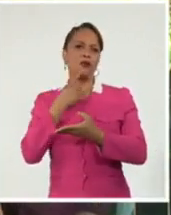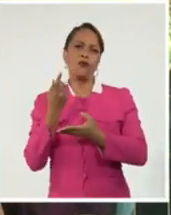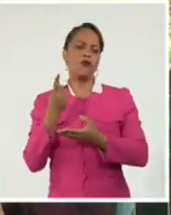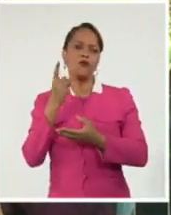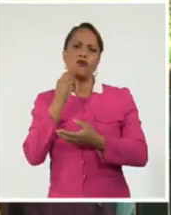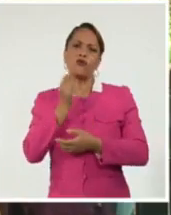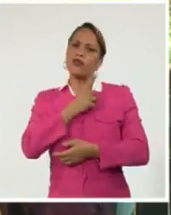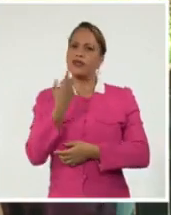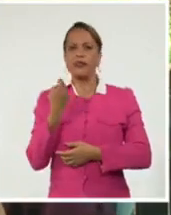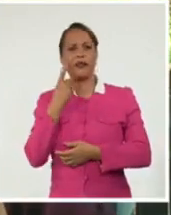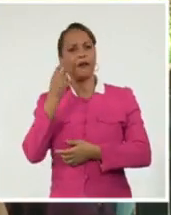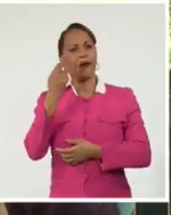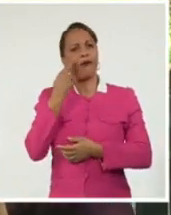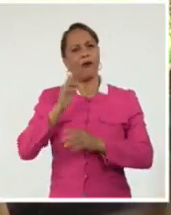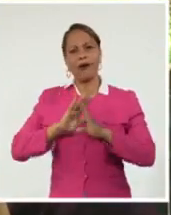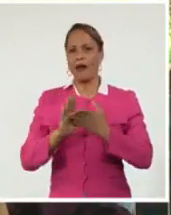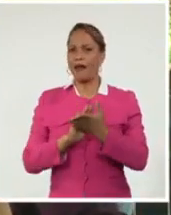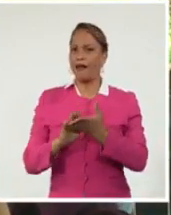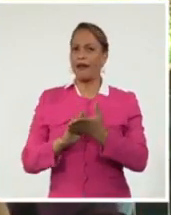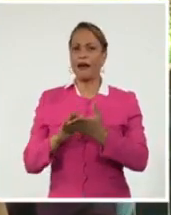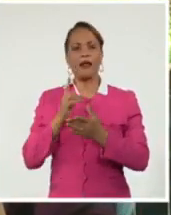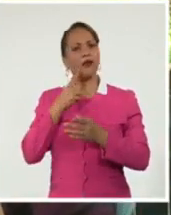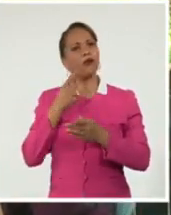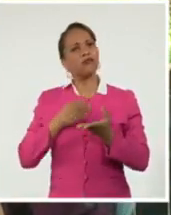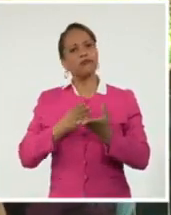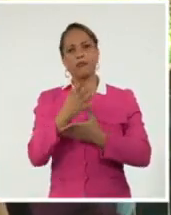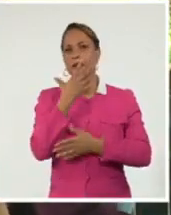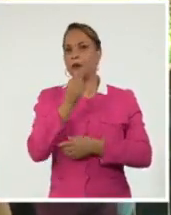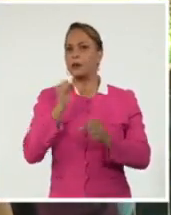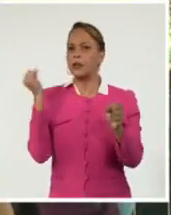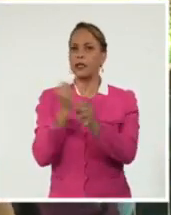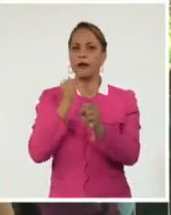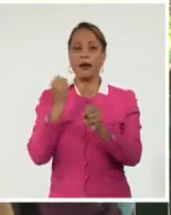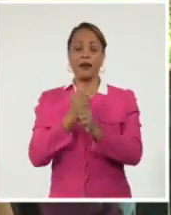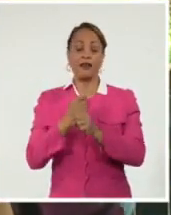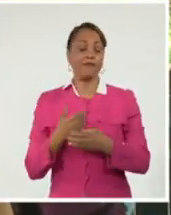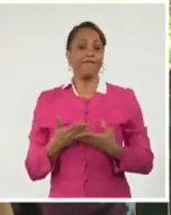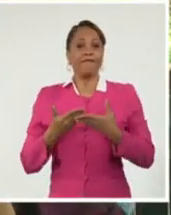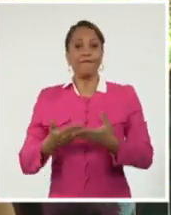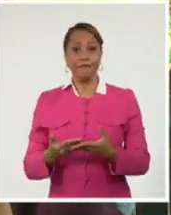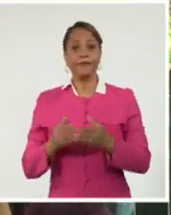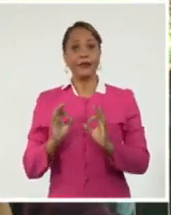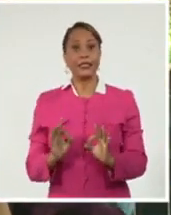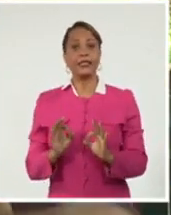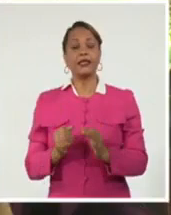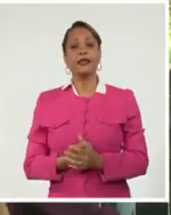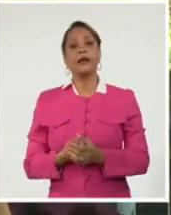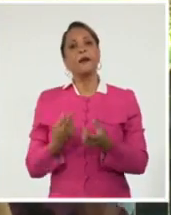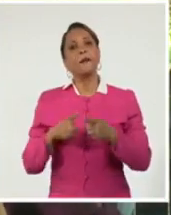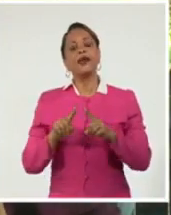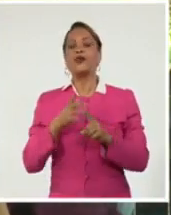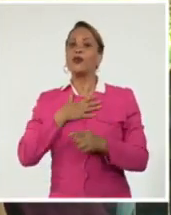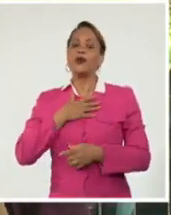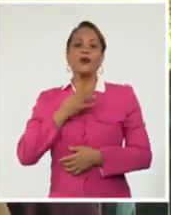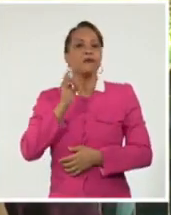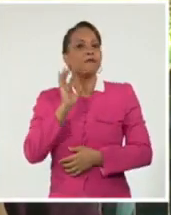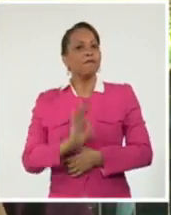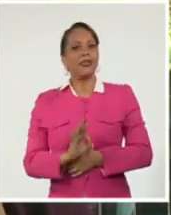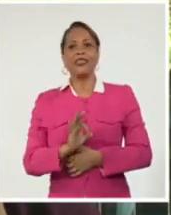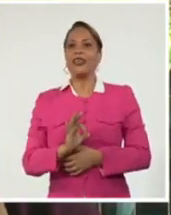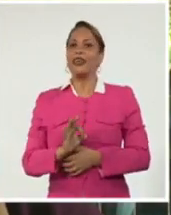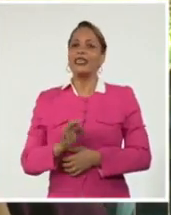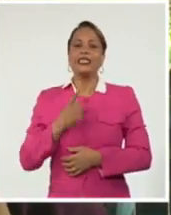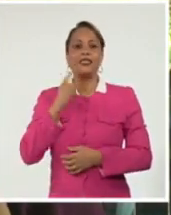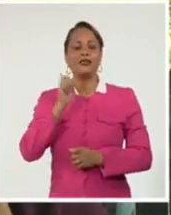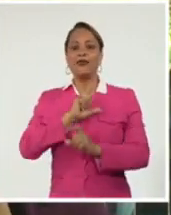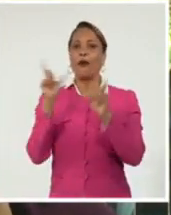reconozcan, sino para echar adelante las cosas y yo creo que eso es lo que yo he hecho. Y la verdad todavía estoy medio